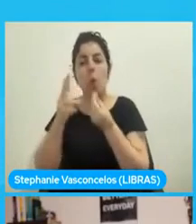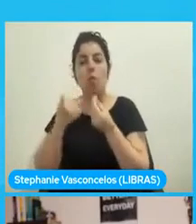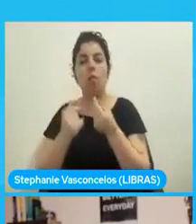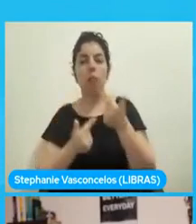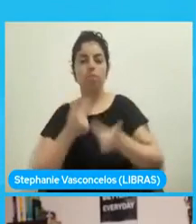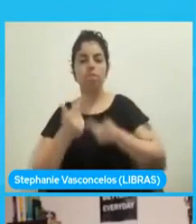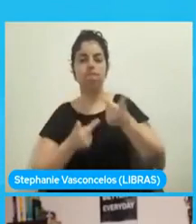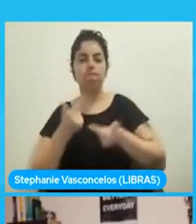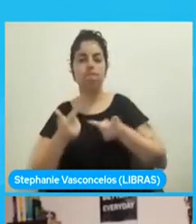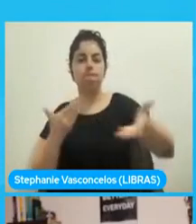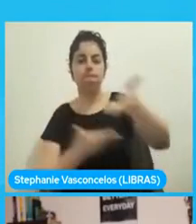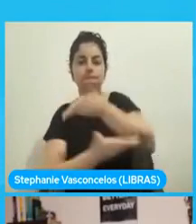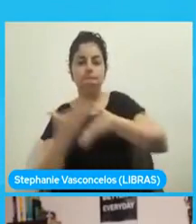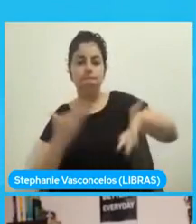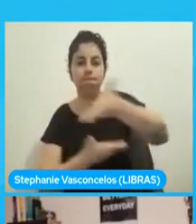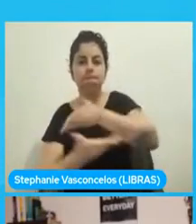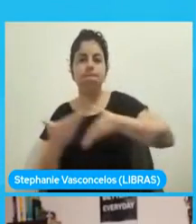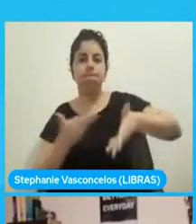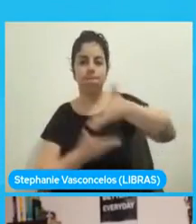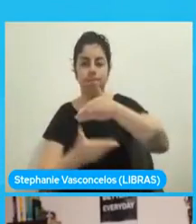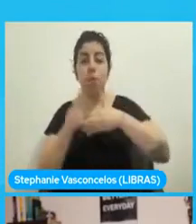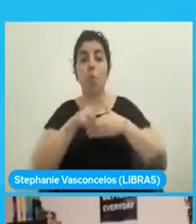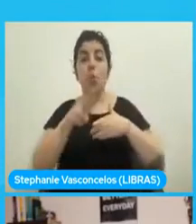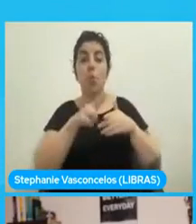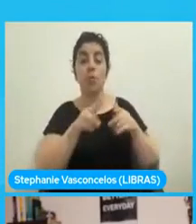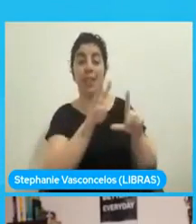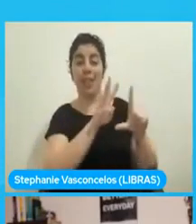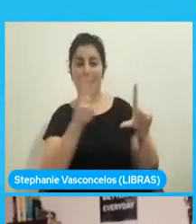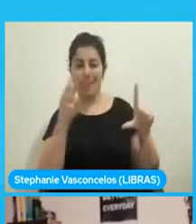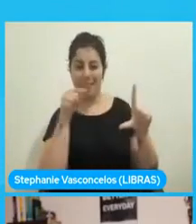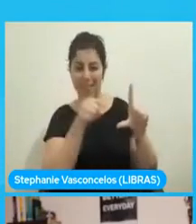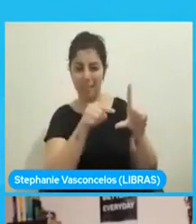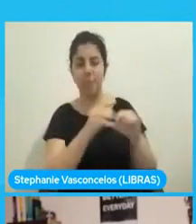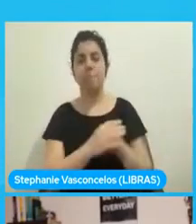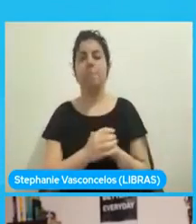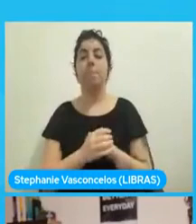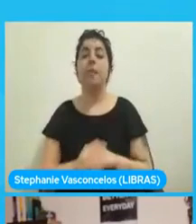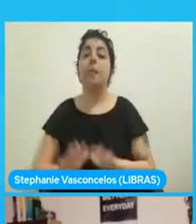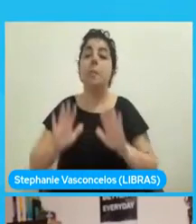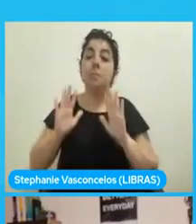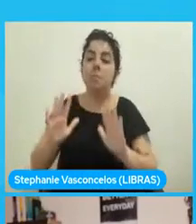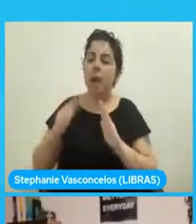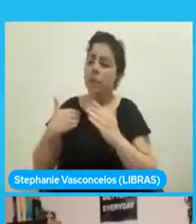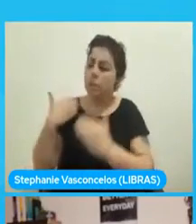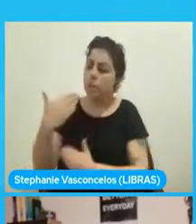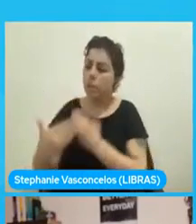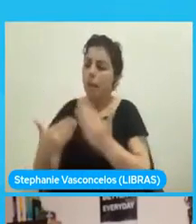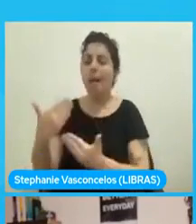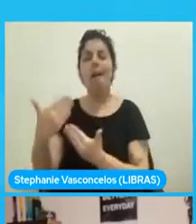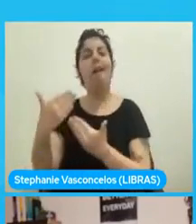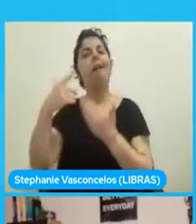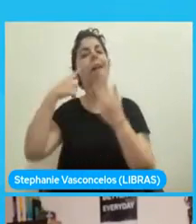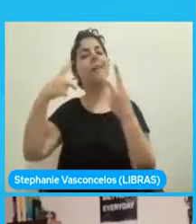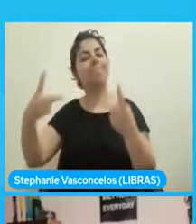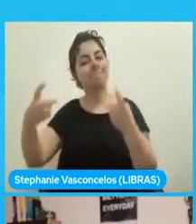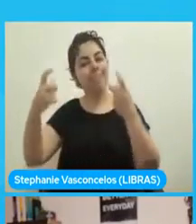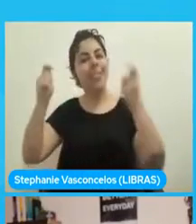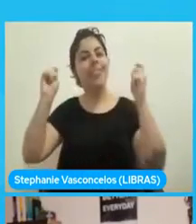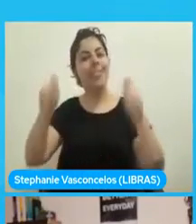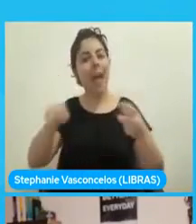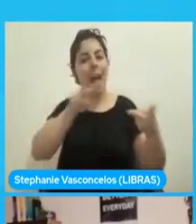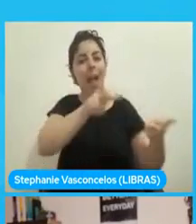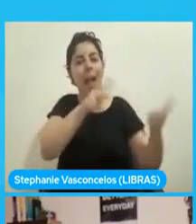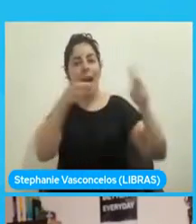rendimiento a la web. Pero en su proceso, se dieron cuenta que WebAssembly puede ser transportado y puede ser